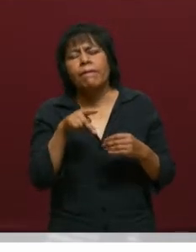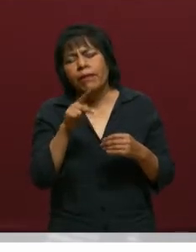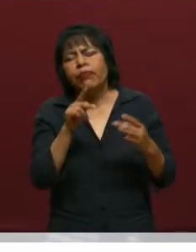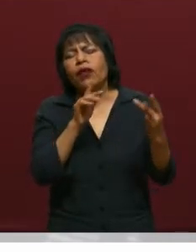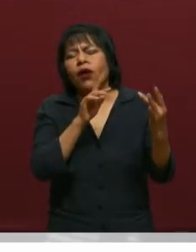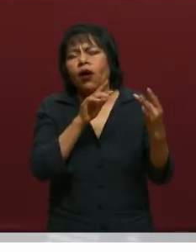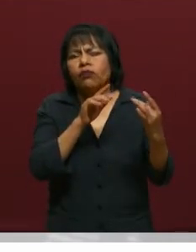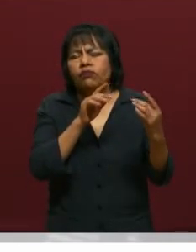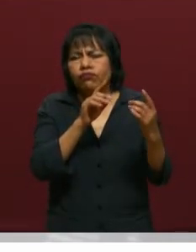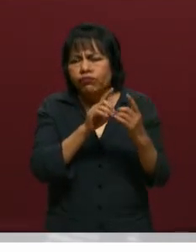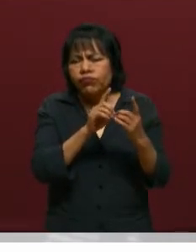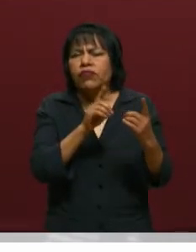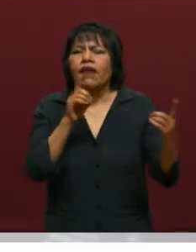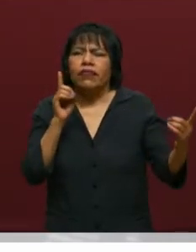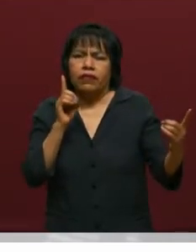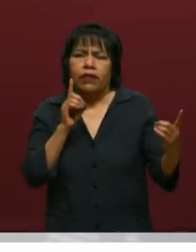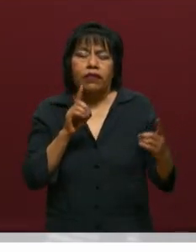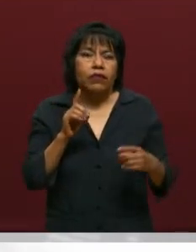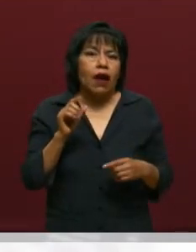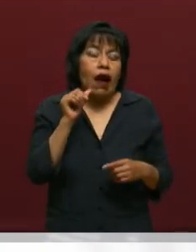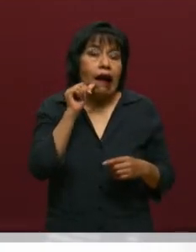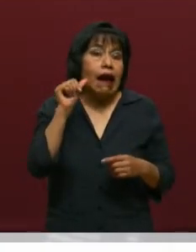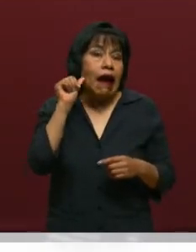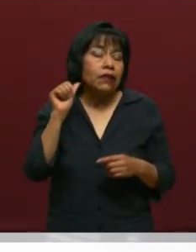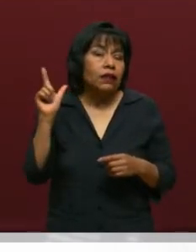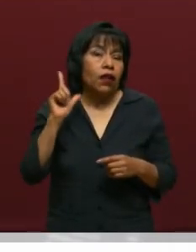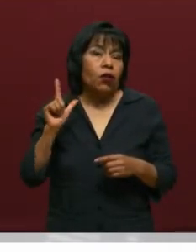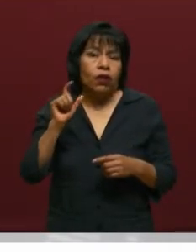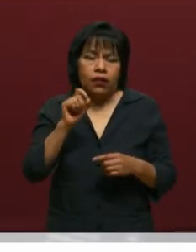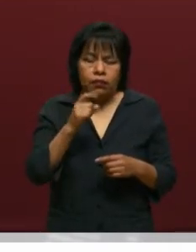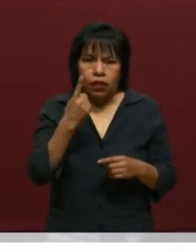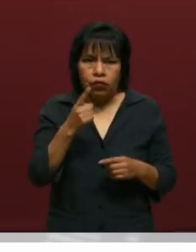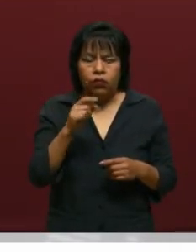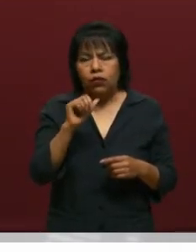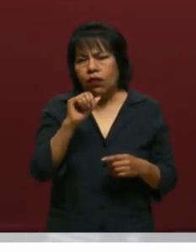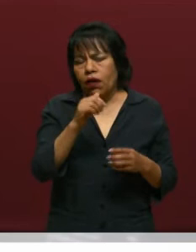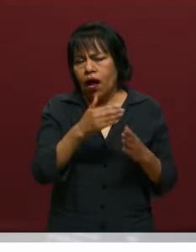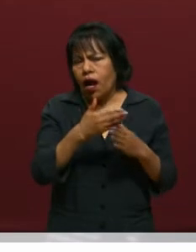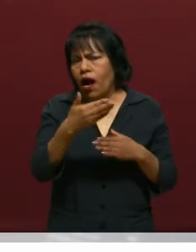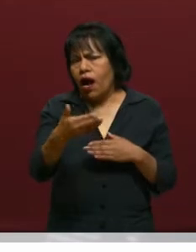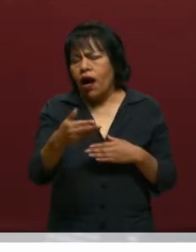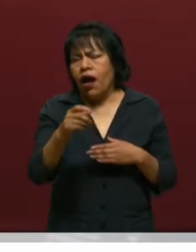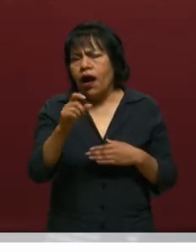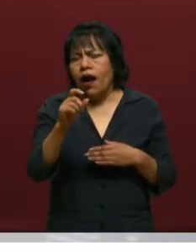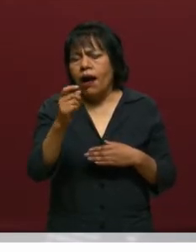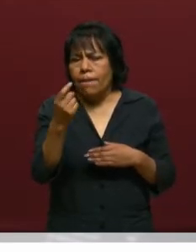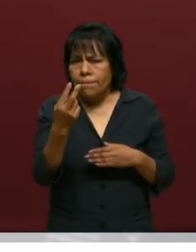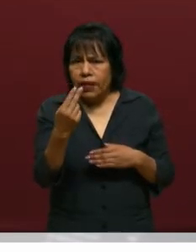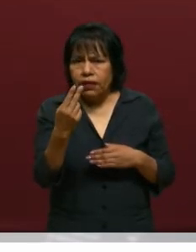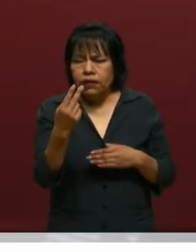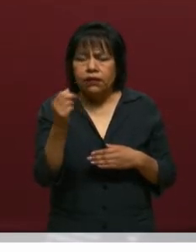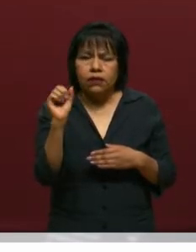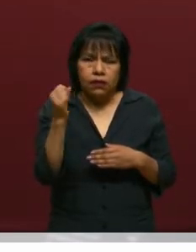de este lunes, el día de ayer, lunes 21 al 25 de septiembre. La sede de las